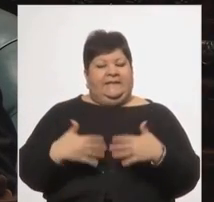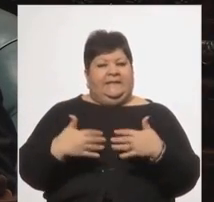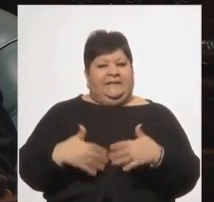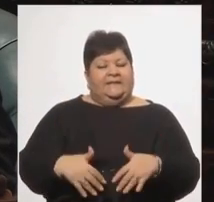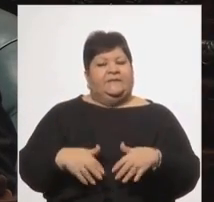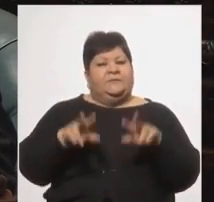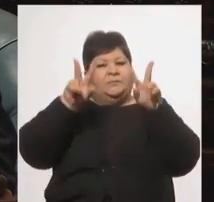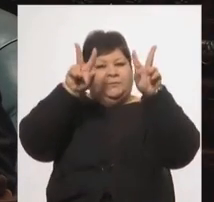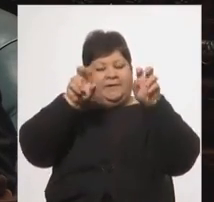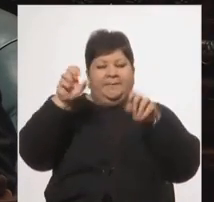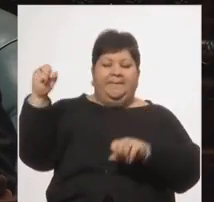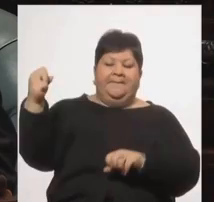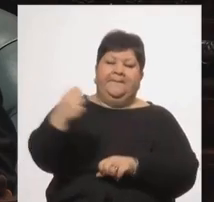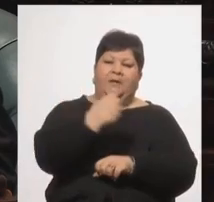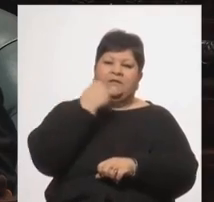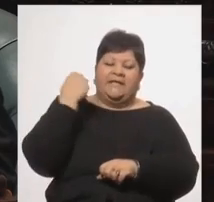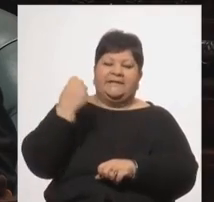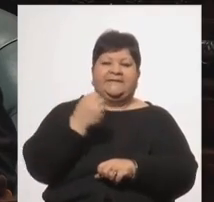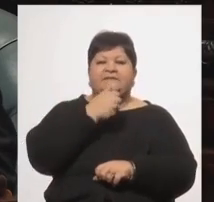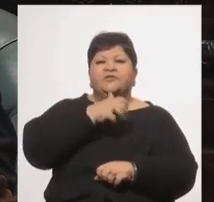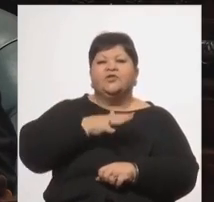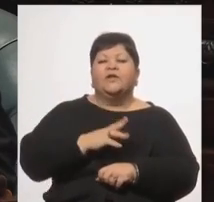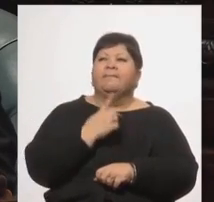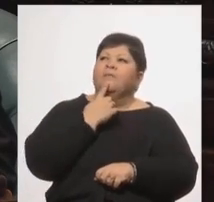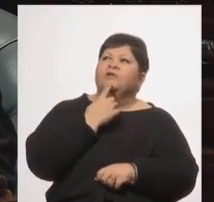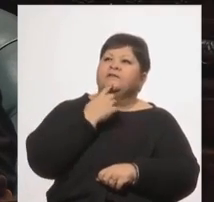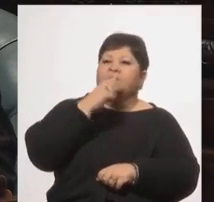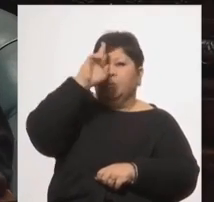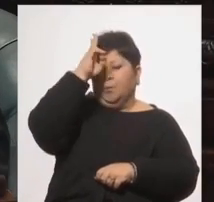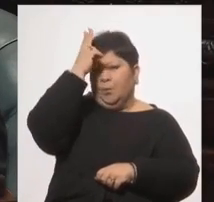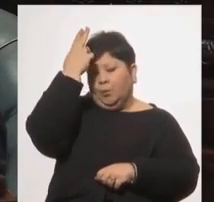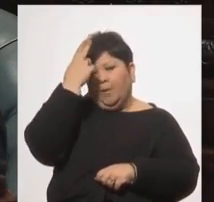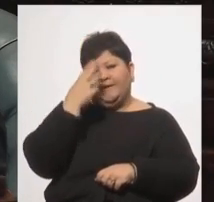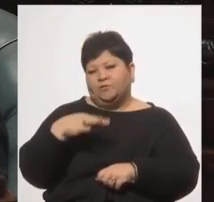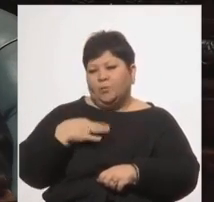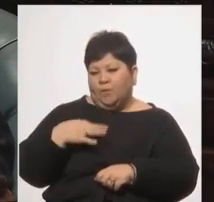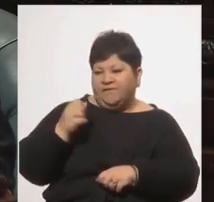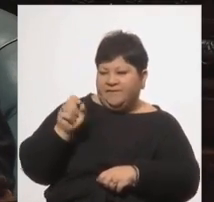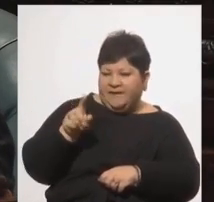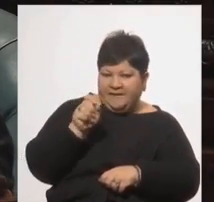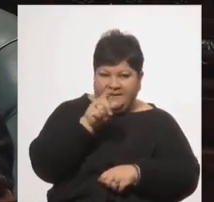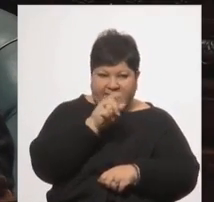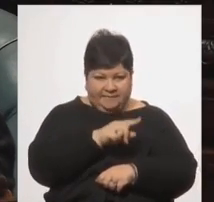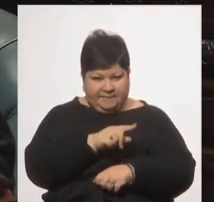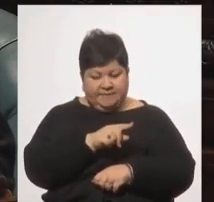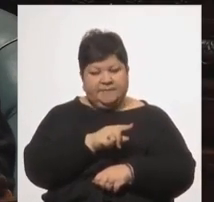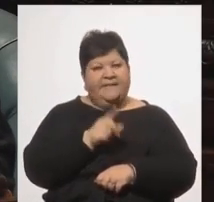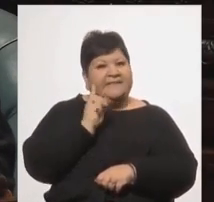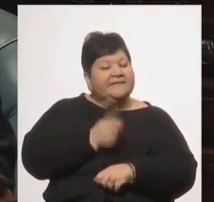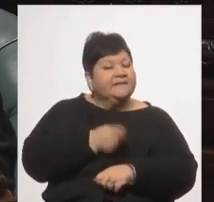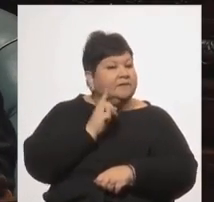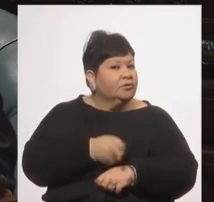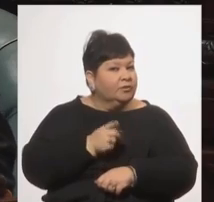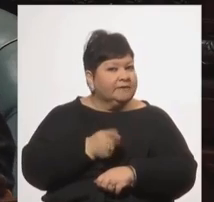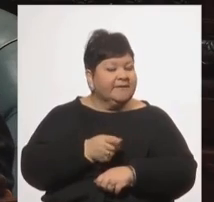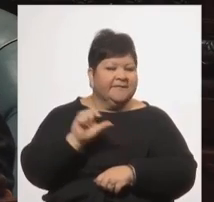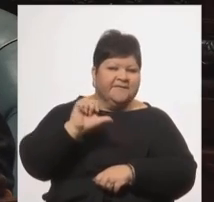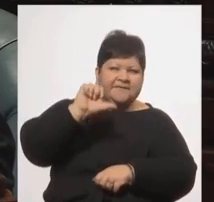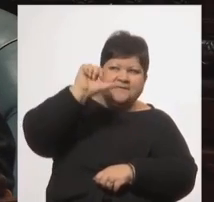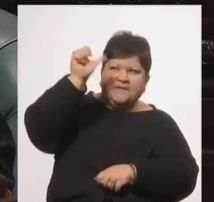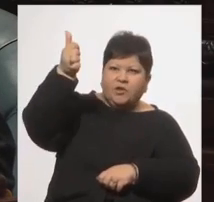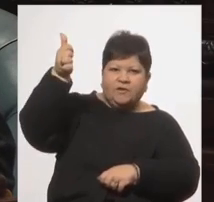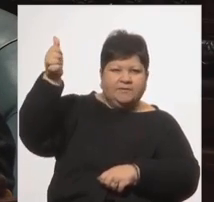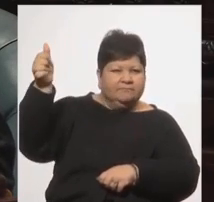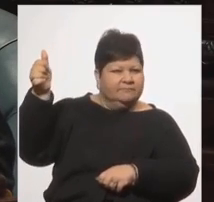en la historia política reciente. En sus vidas, sus actos, sus decisiones, en sus victorias y sus